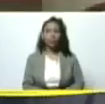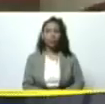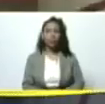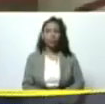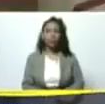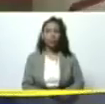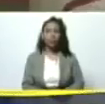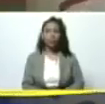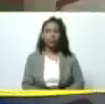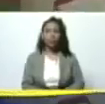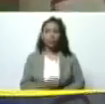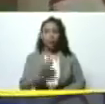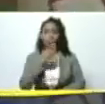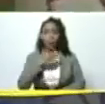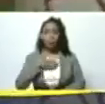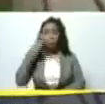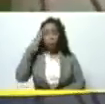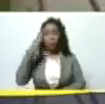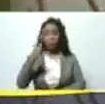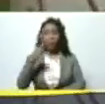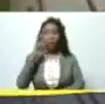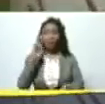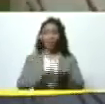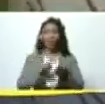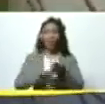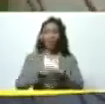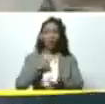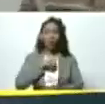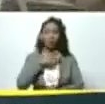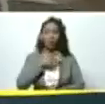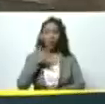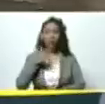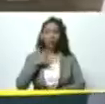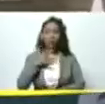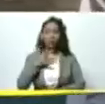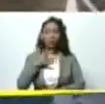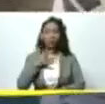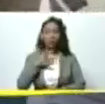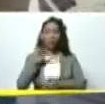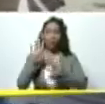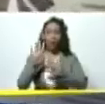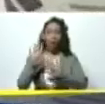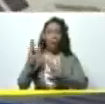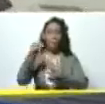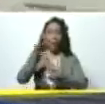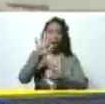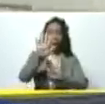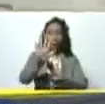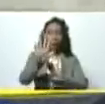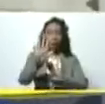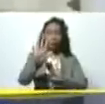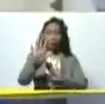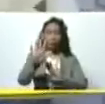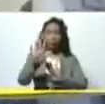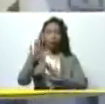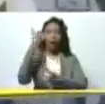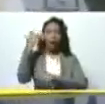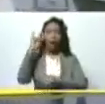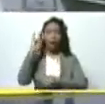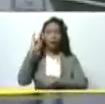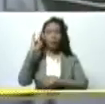bueno me comandante de verdad que nos sentimos pero además aquí tenemos en el SEC